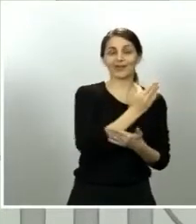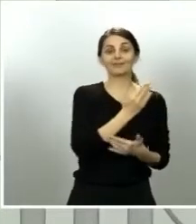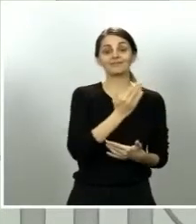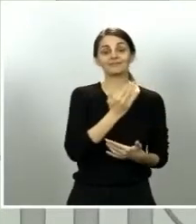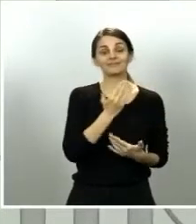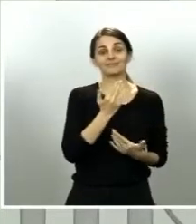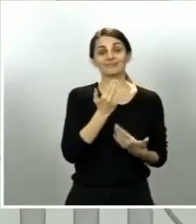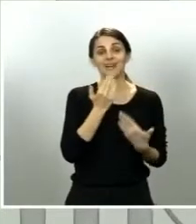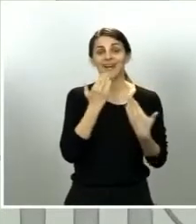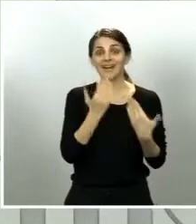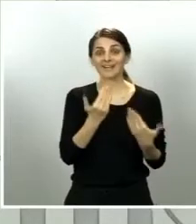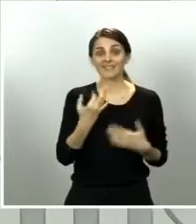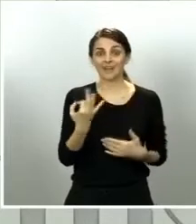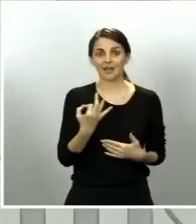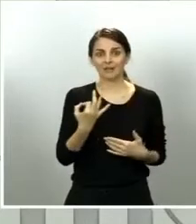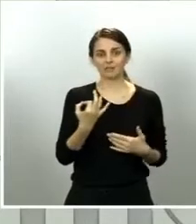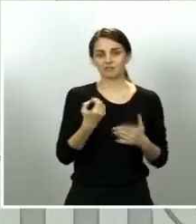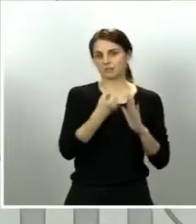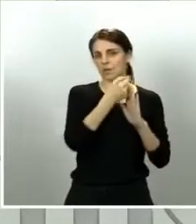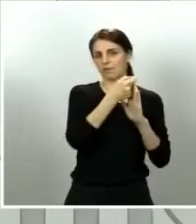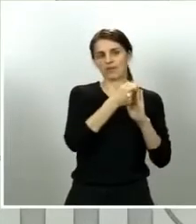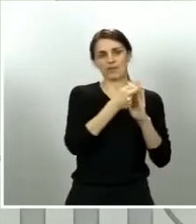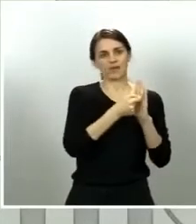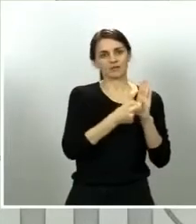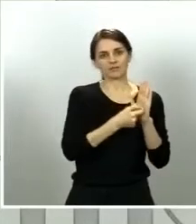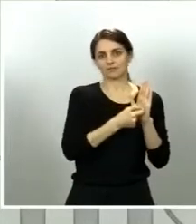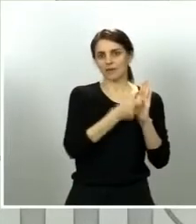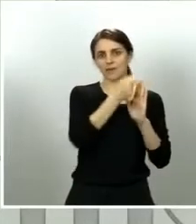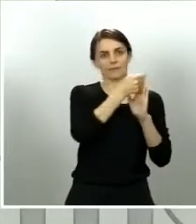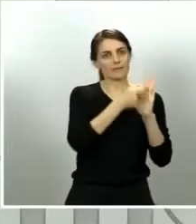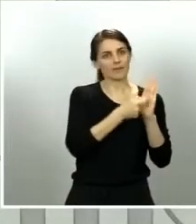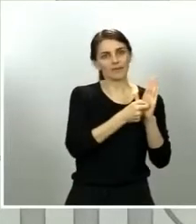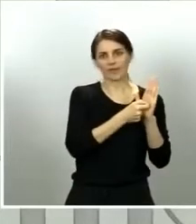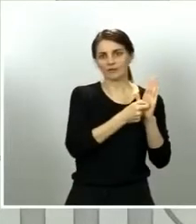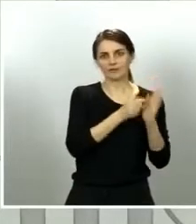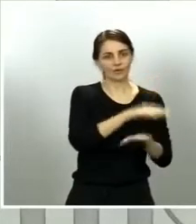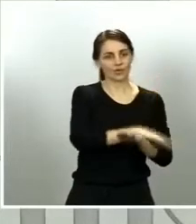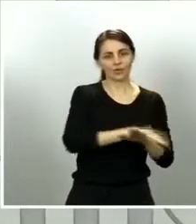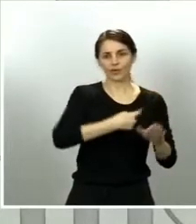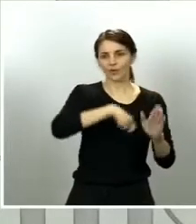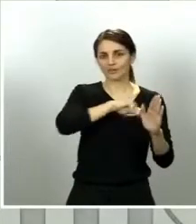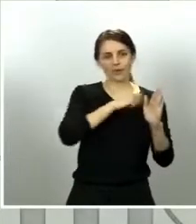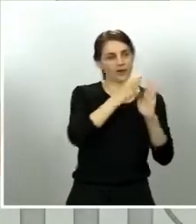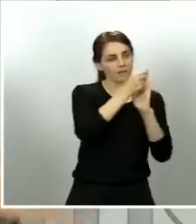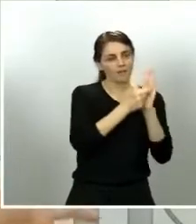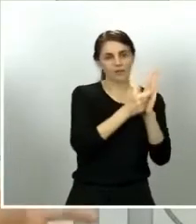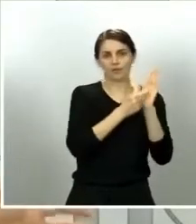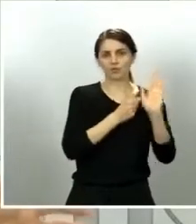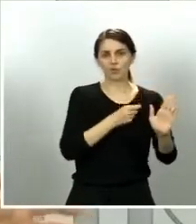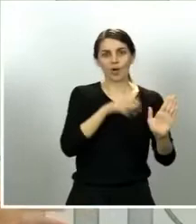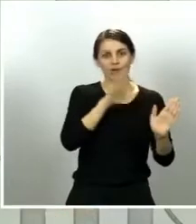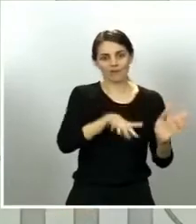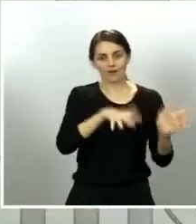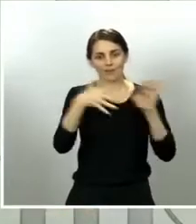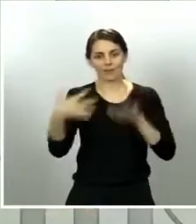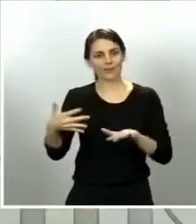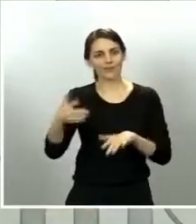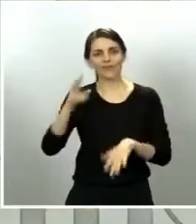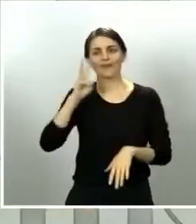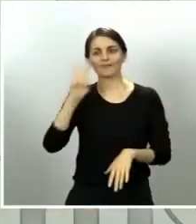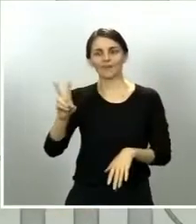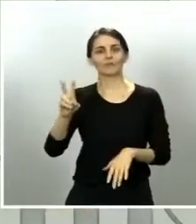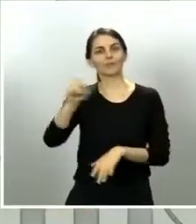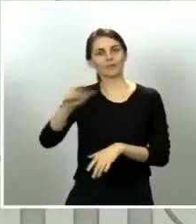medidas que adoptó el Gobierno de España, por eso tenemos más curados que infectados. Y ahora afrontamos, superada esta primera etapa de